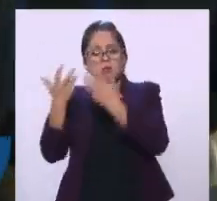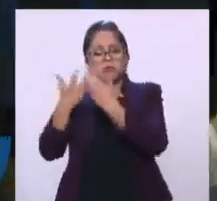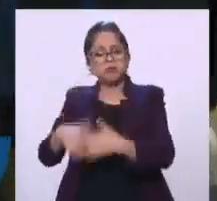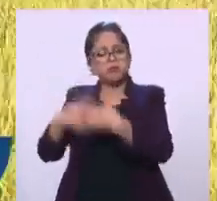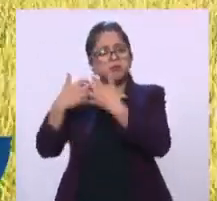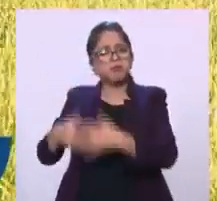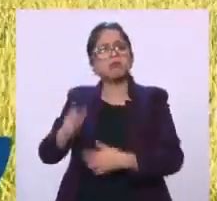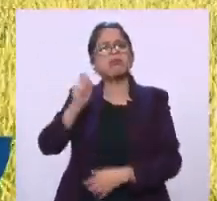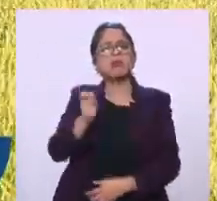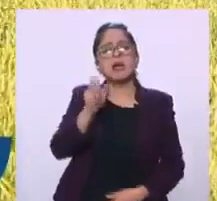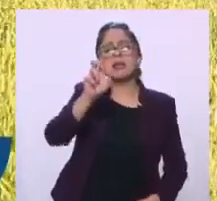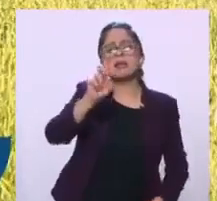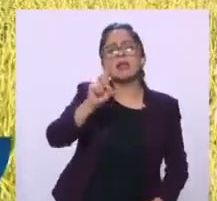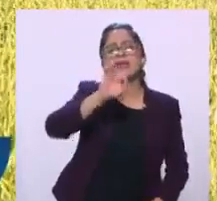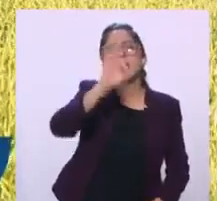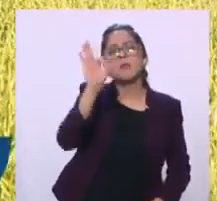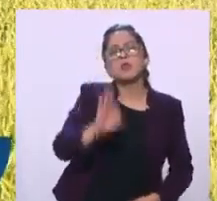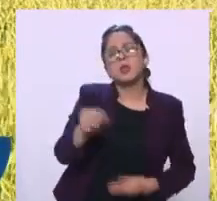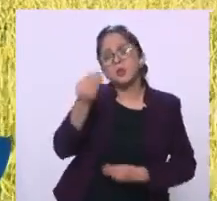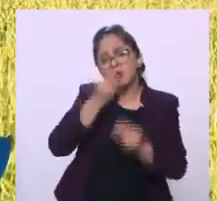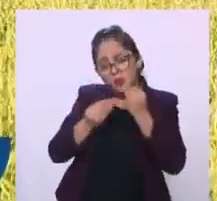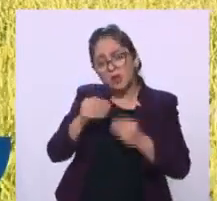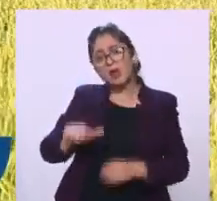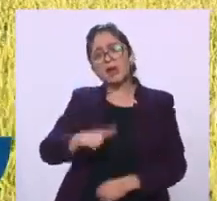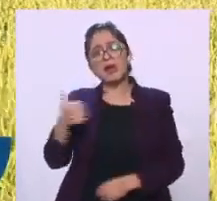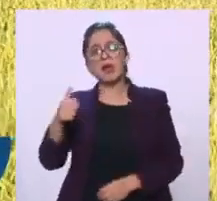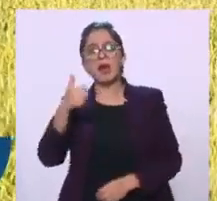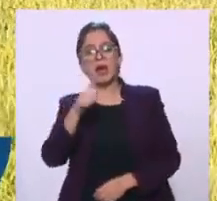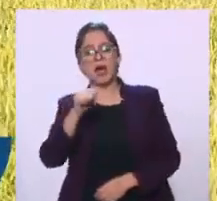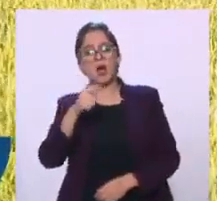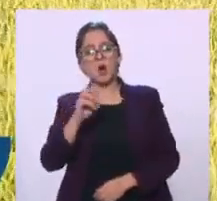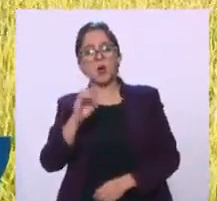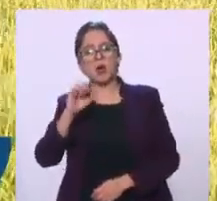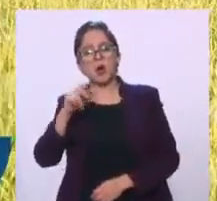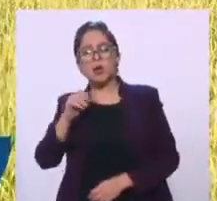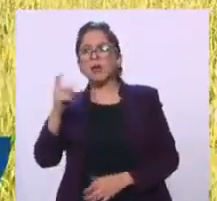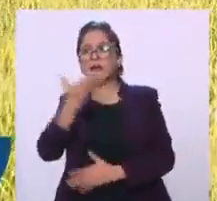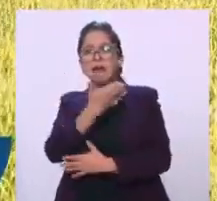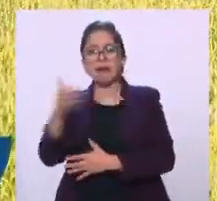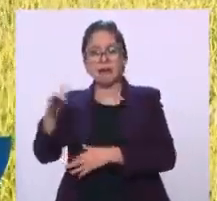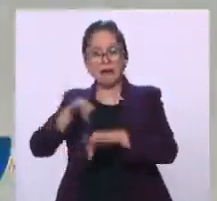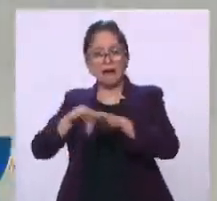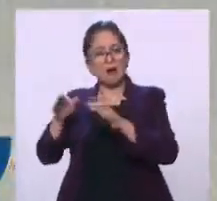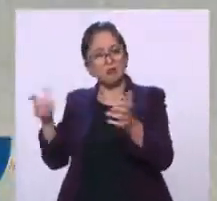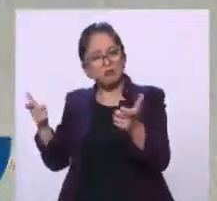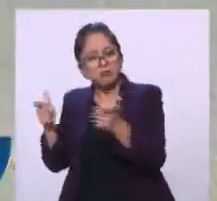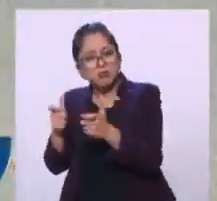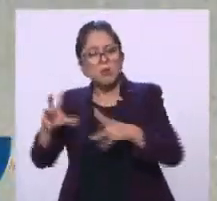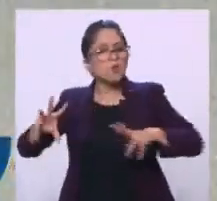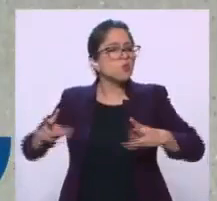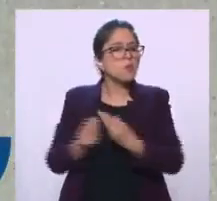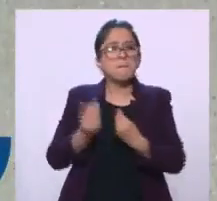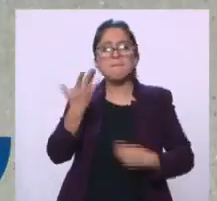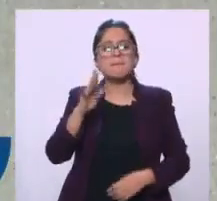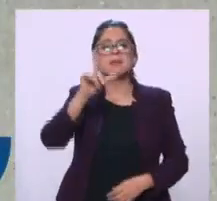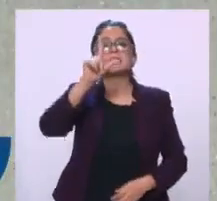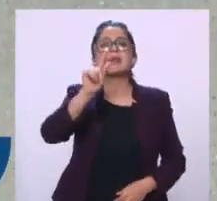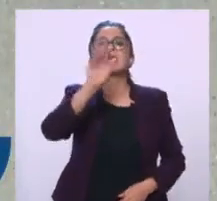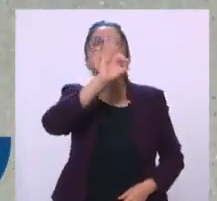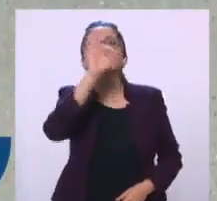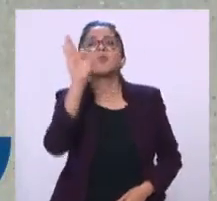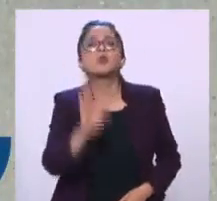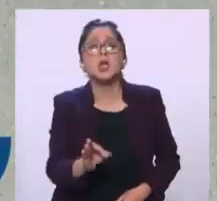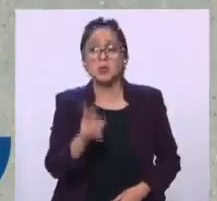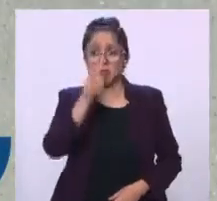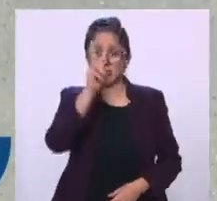de alimentos y la agroecología o los campesinos de pequeña escala producimos el 70% con